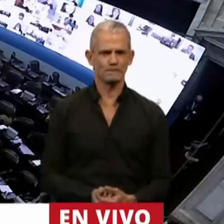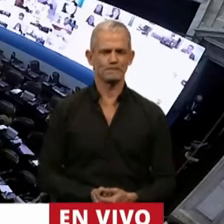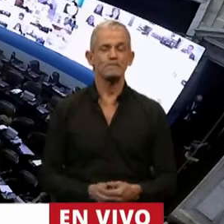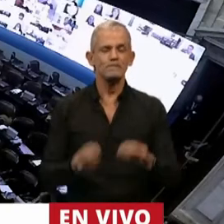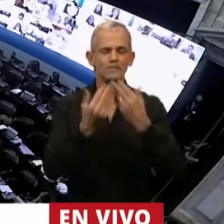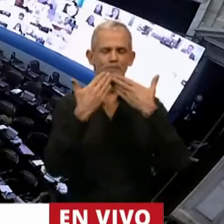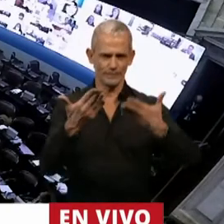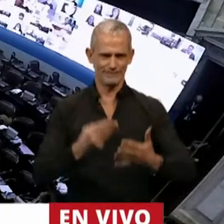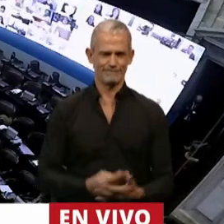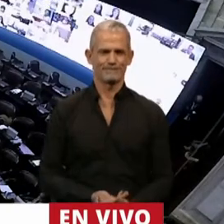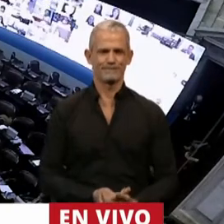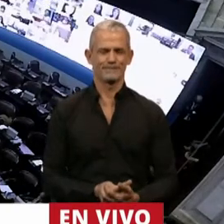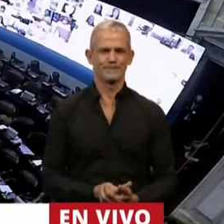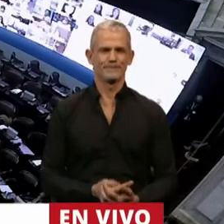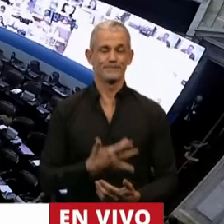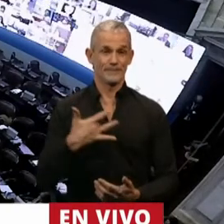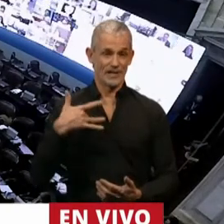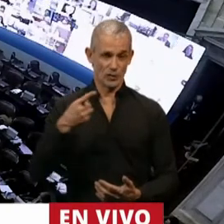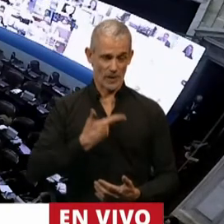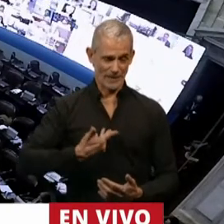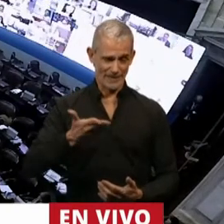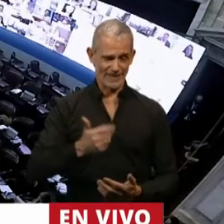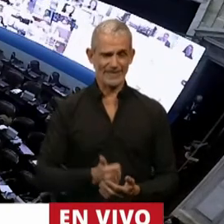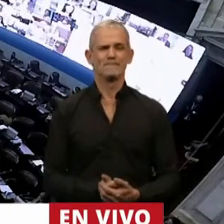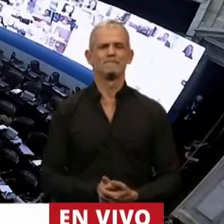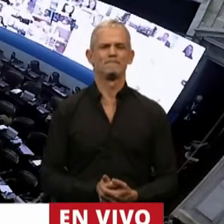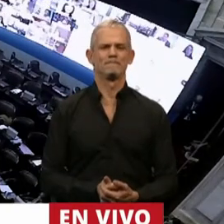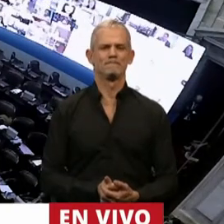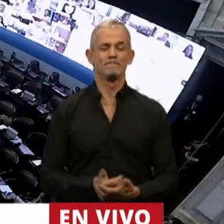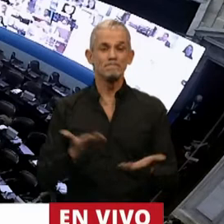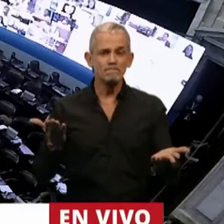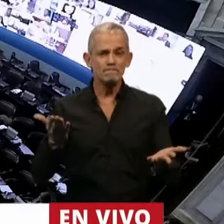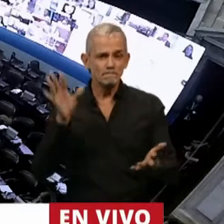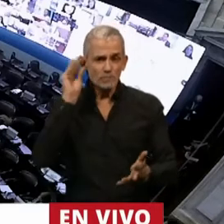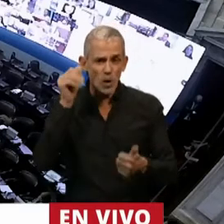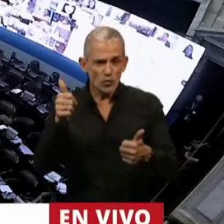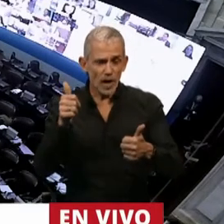Muchas gracias, señora Presidenta. ¿Se escucha?